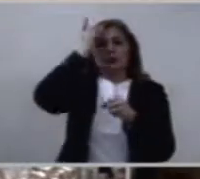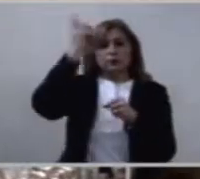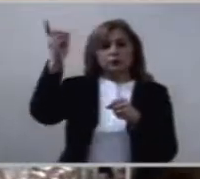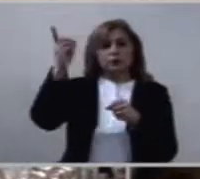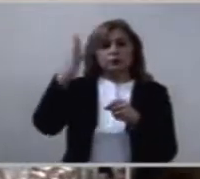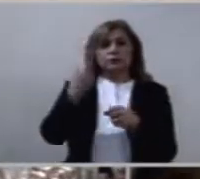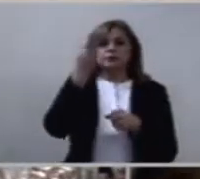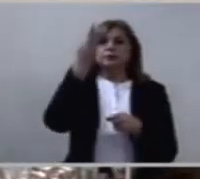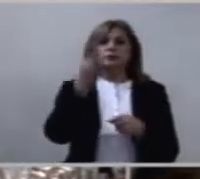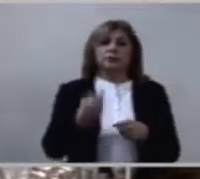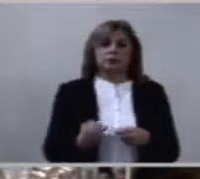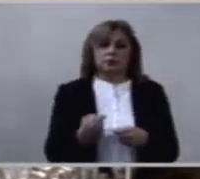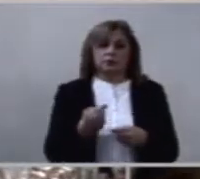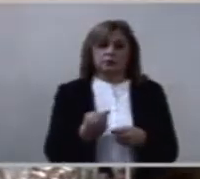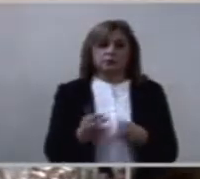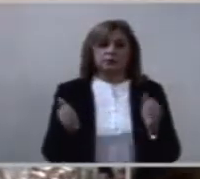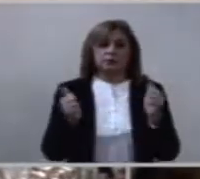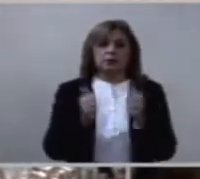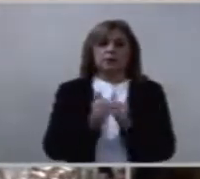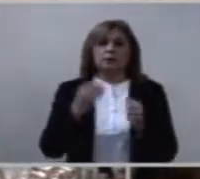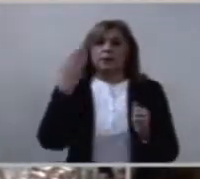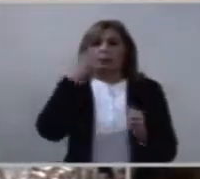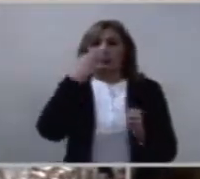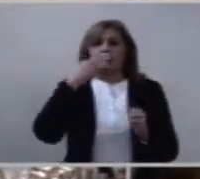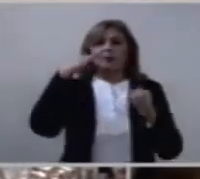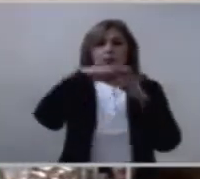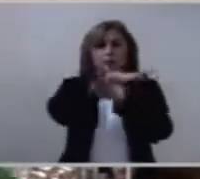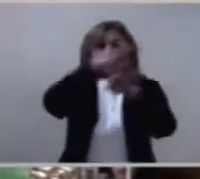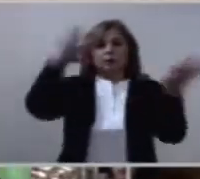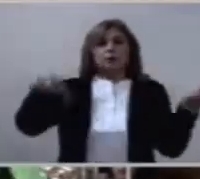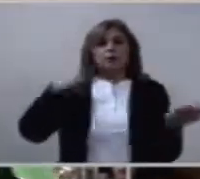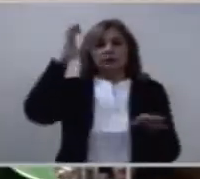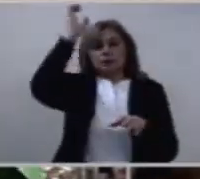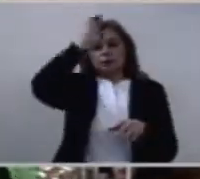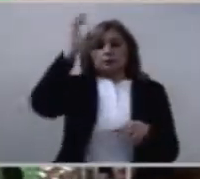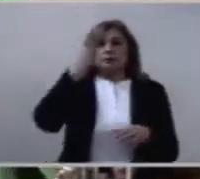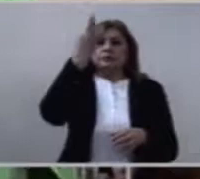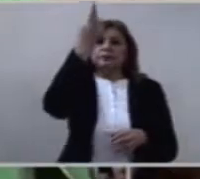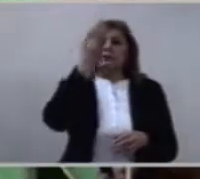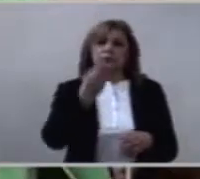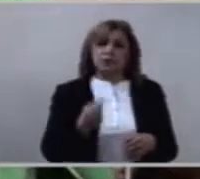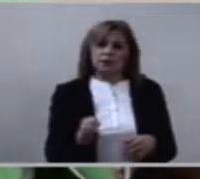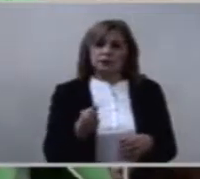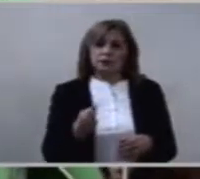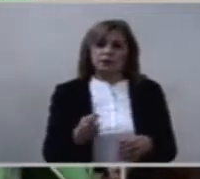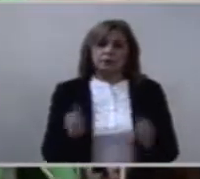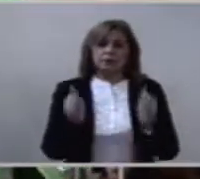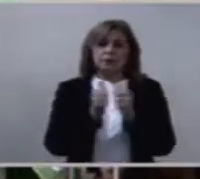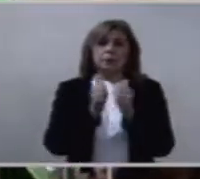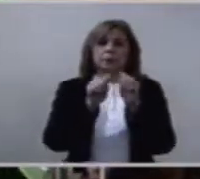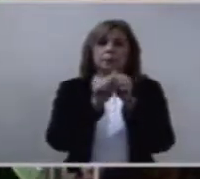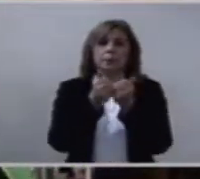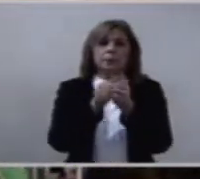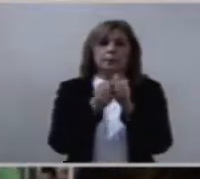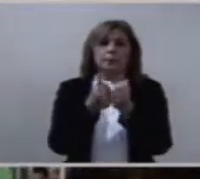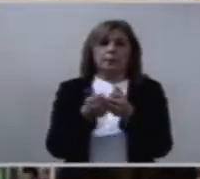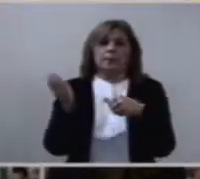Confórmate con el Evangelio. Confórmate con el pan de cada día.